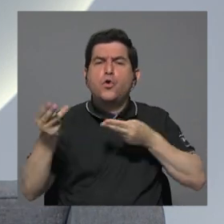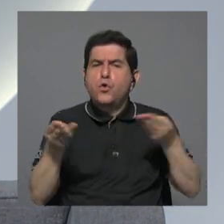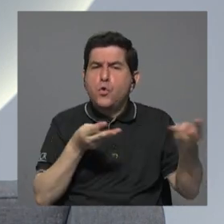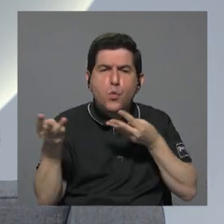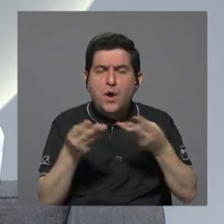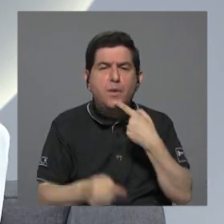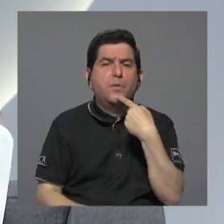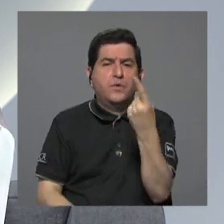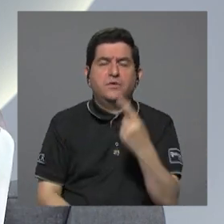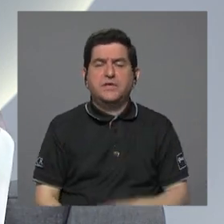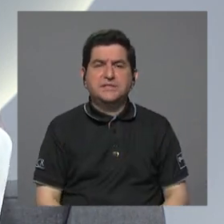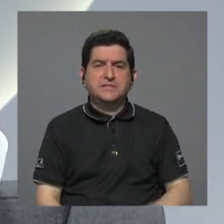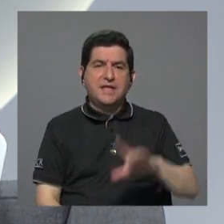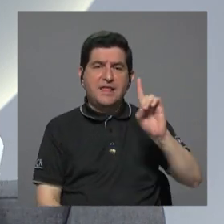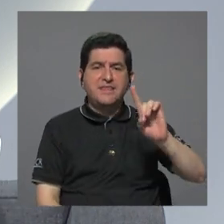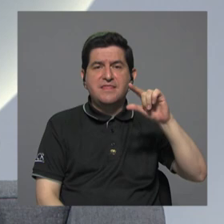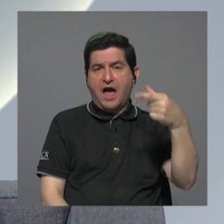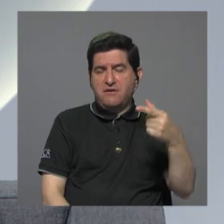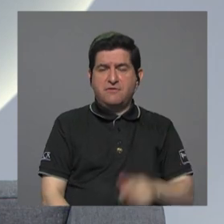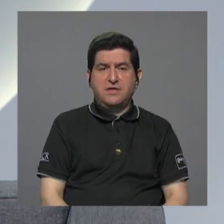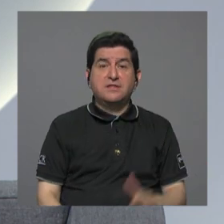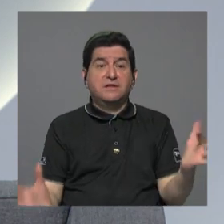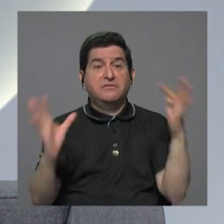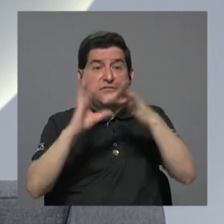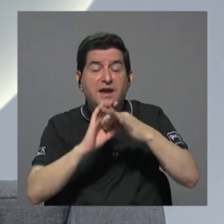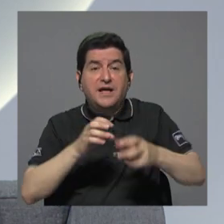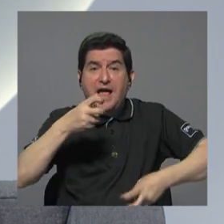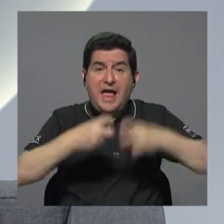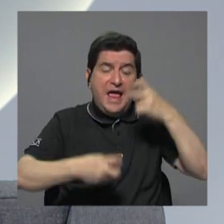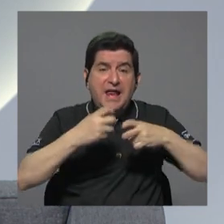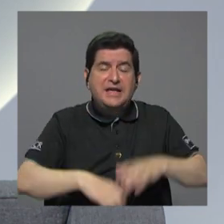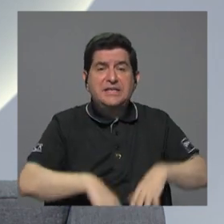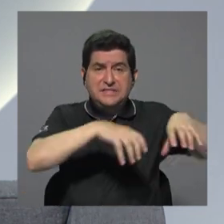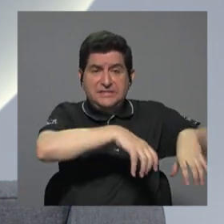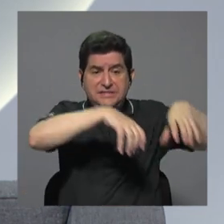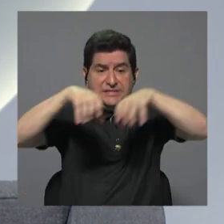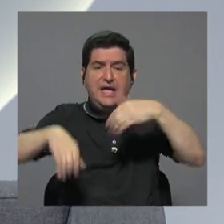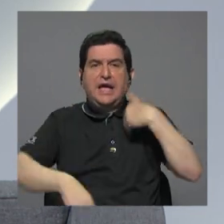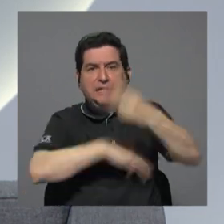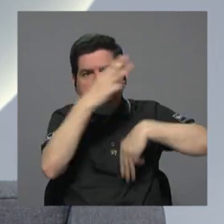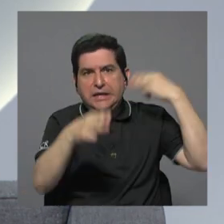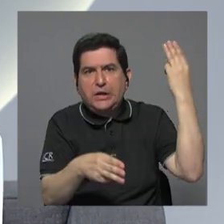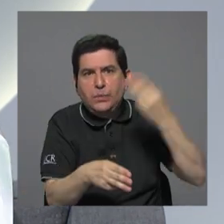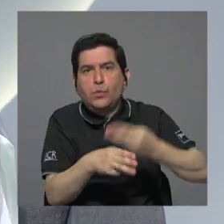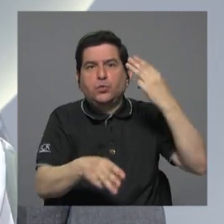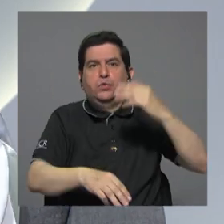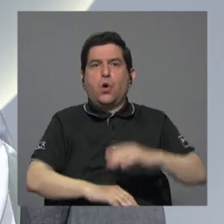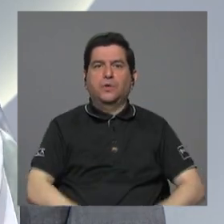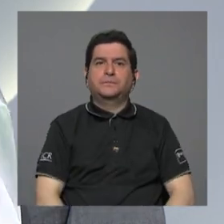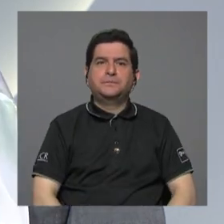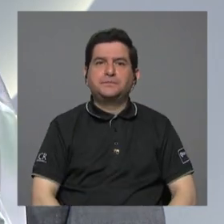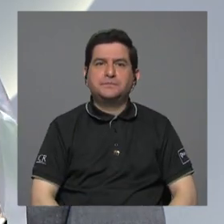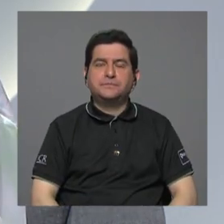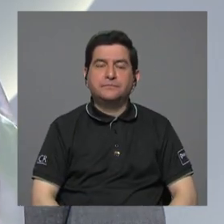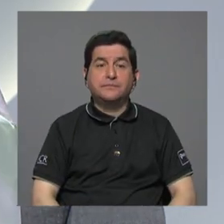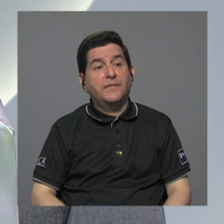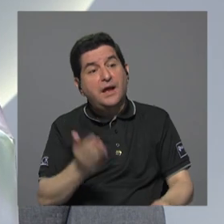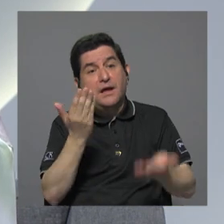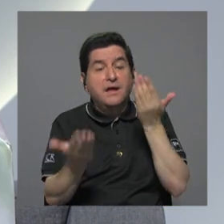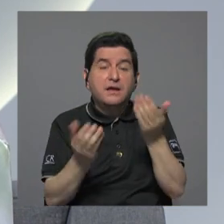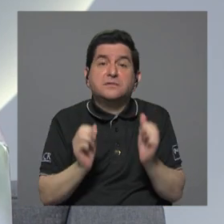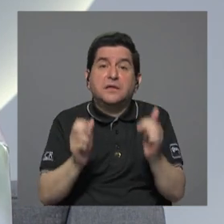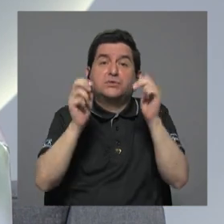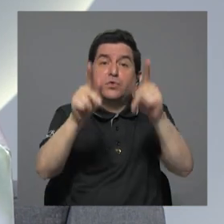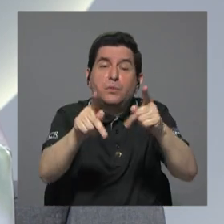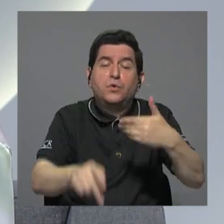como dice don David Gursón a propósito de la crisis de contenedores que hay en el mundo y que bueno podría darle